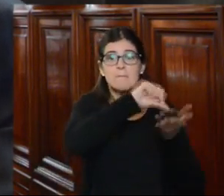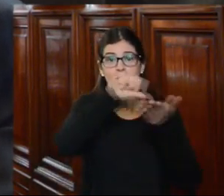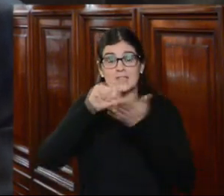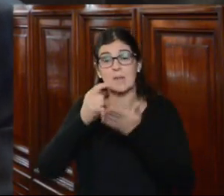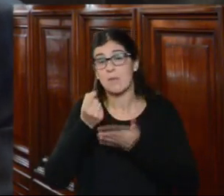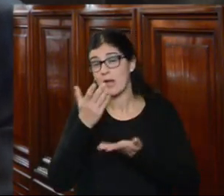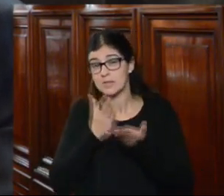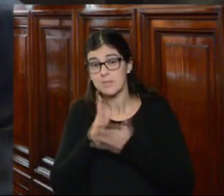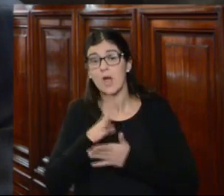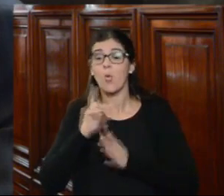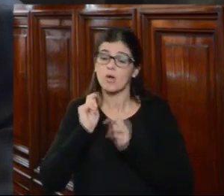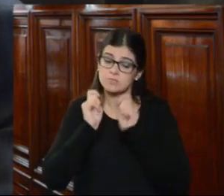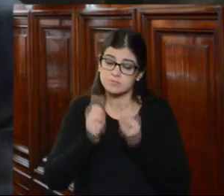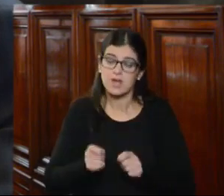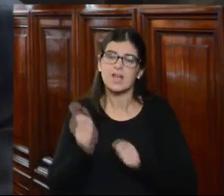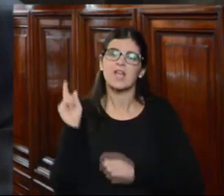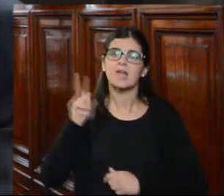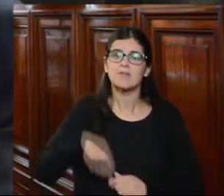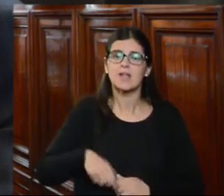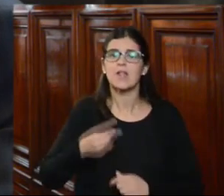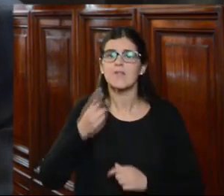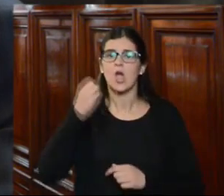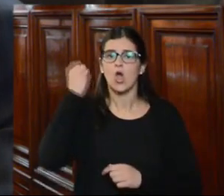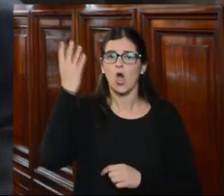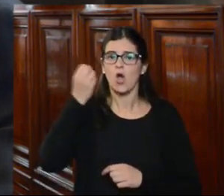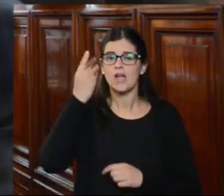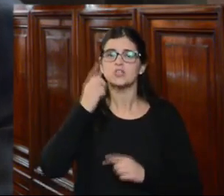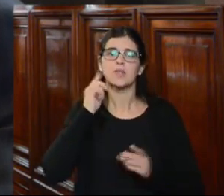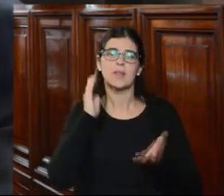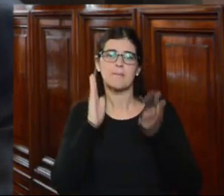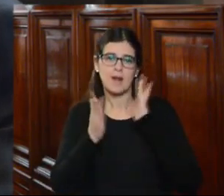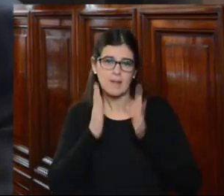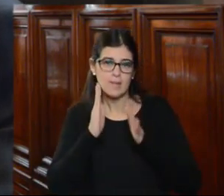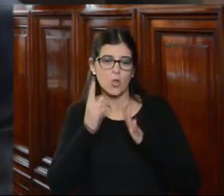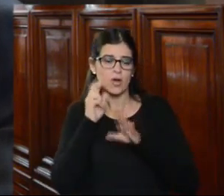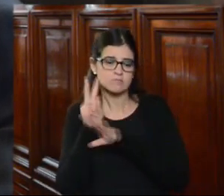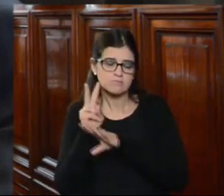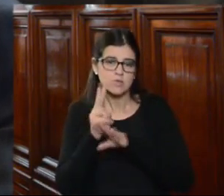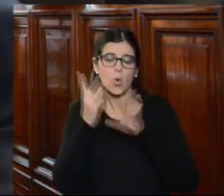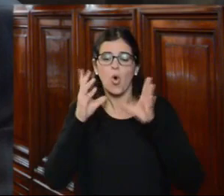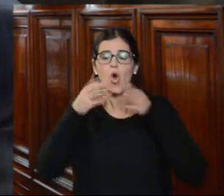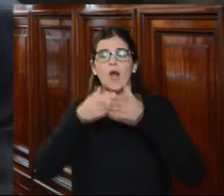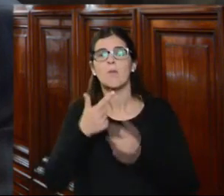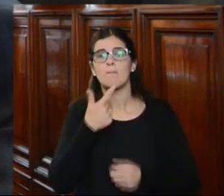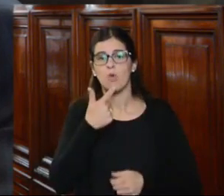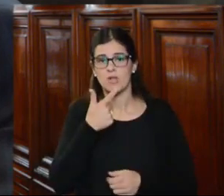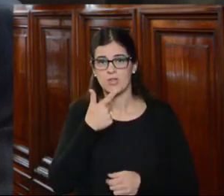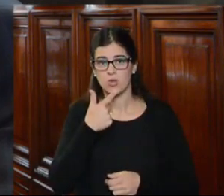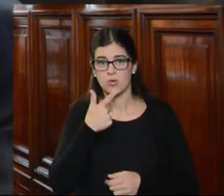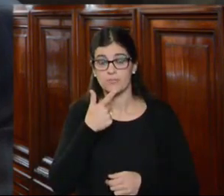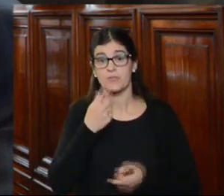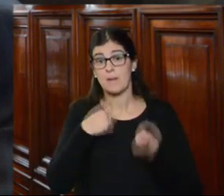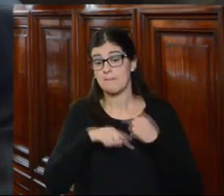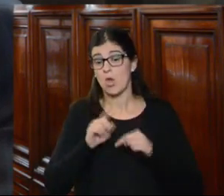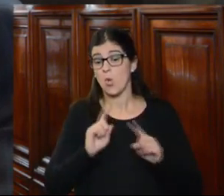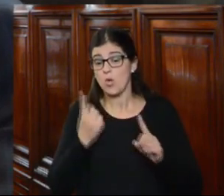hay una designación que proviene del congreso del parlamento y una supervisión de un órgano político pero